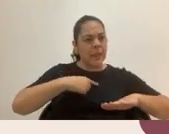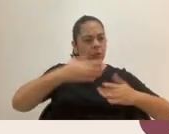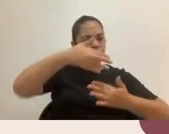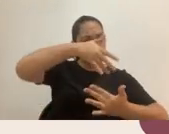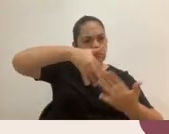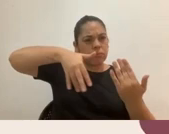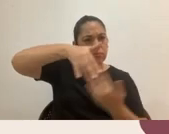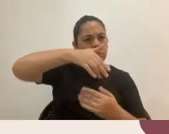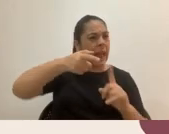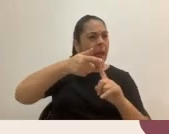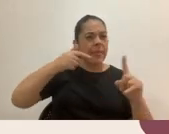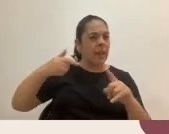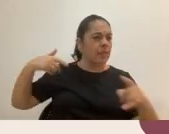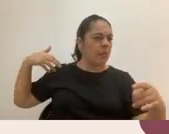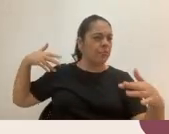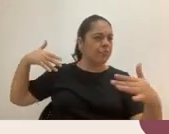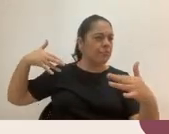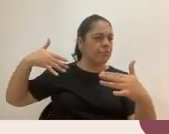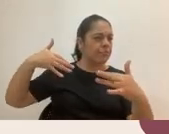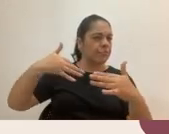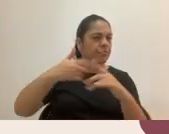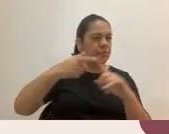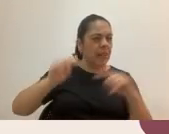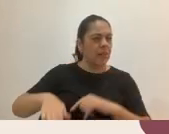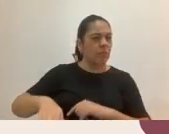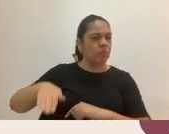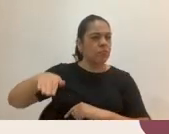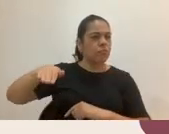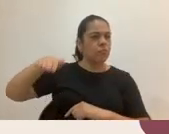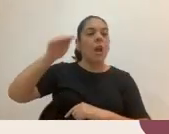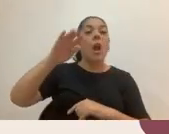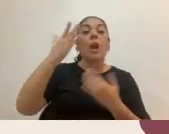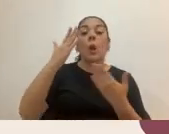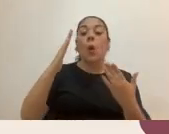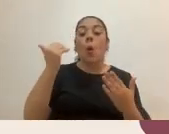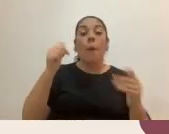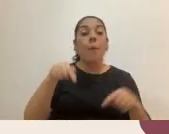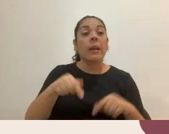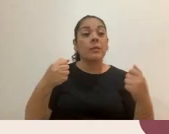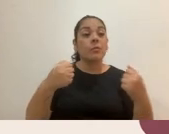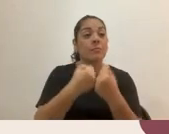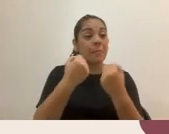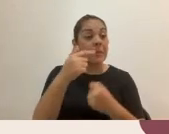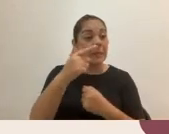niñas? Y cómo eso ha impactado personalmente en nuestra vida.